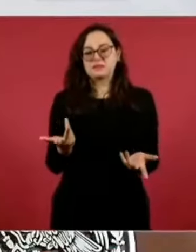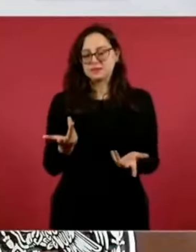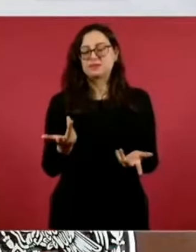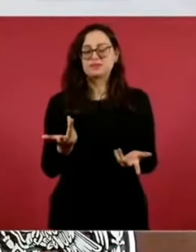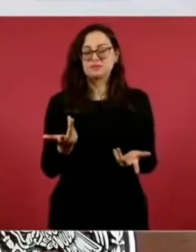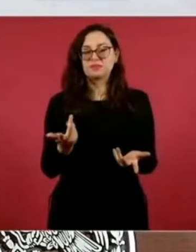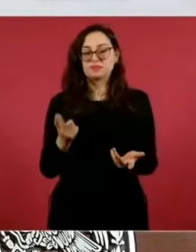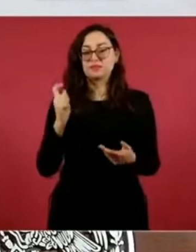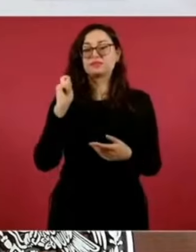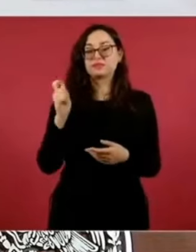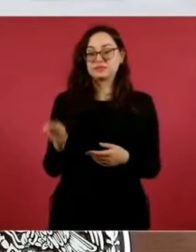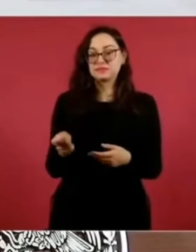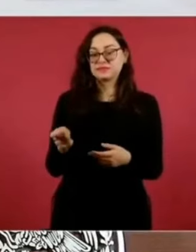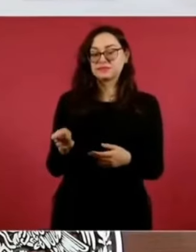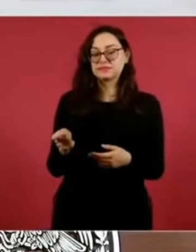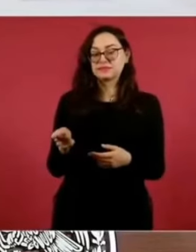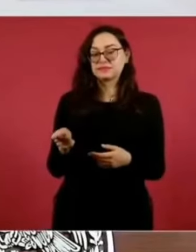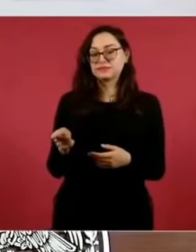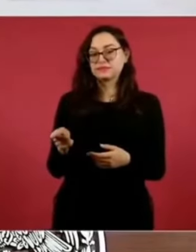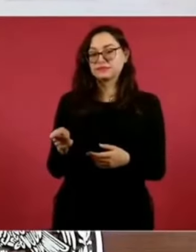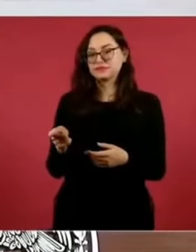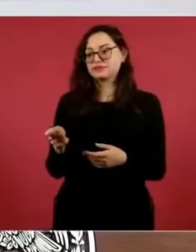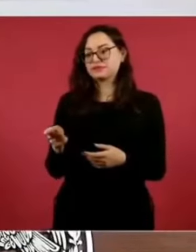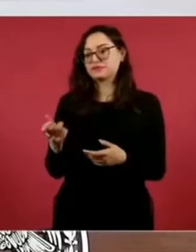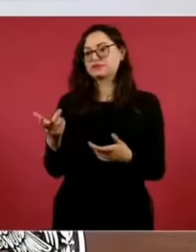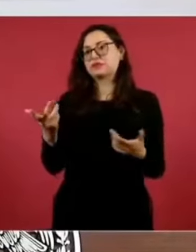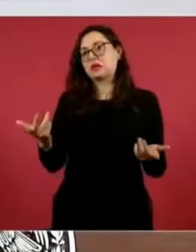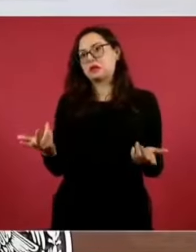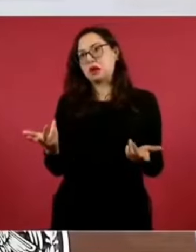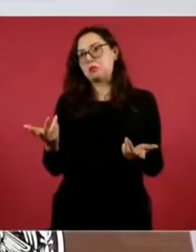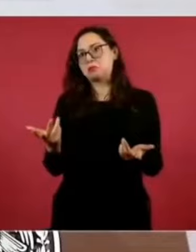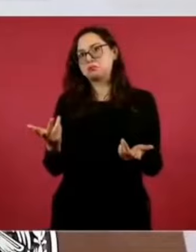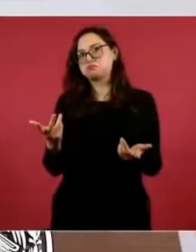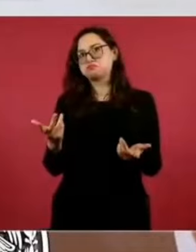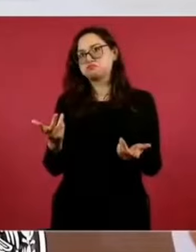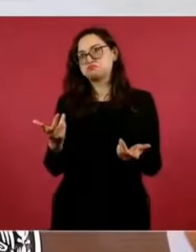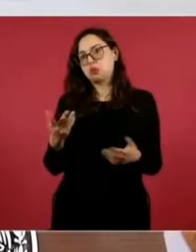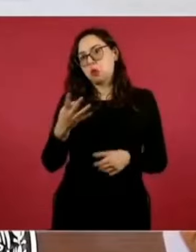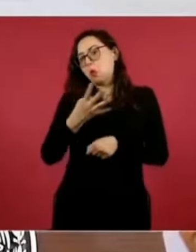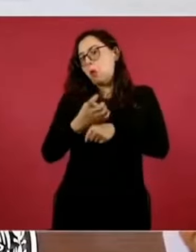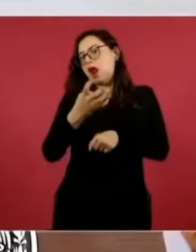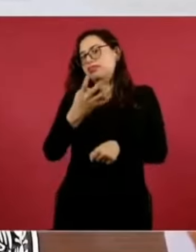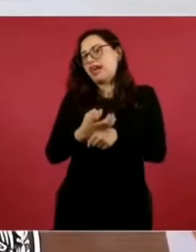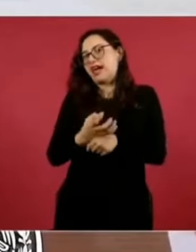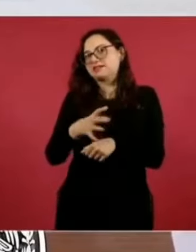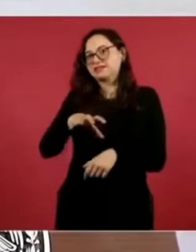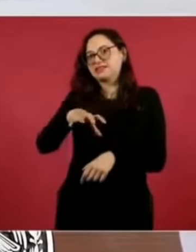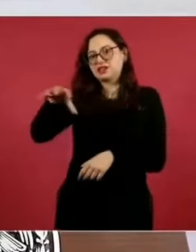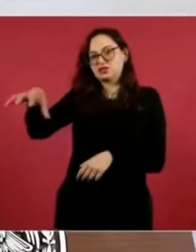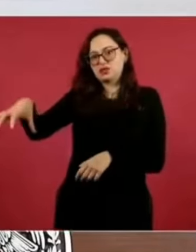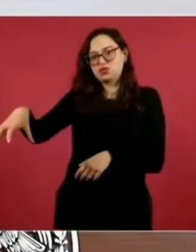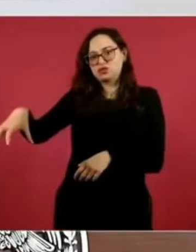podemos llamar la cuarta sección y